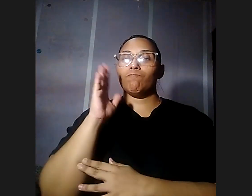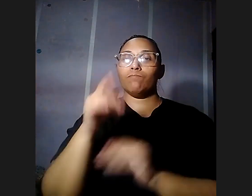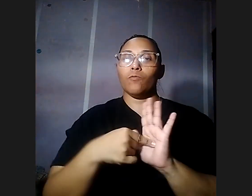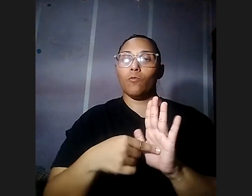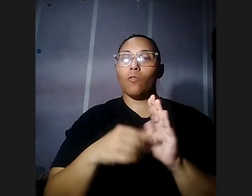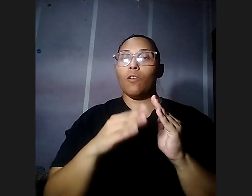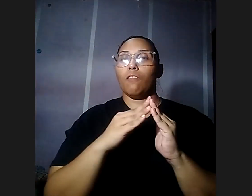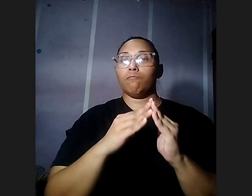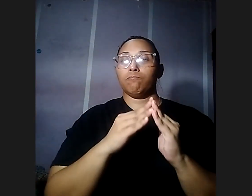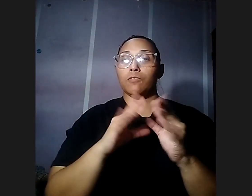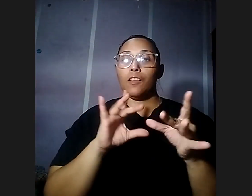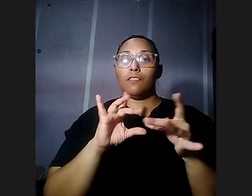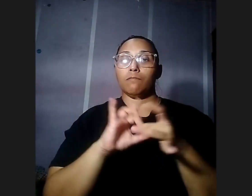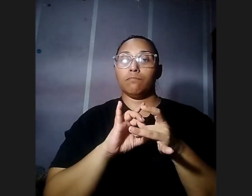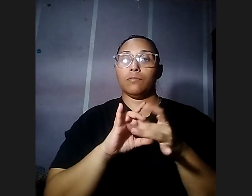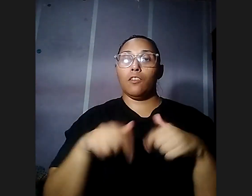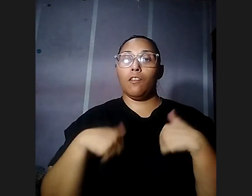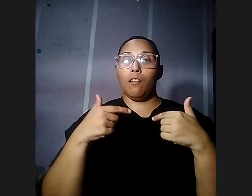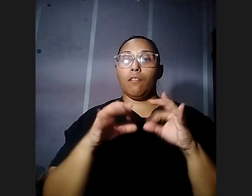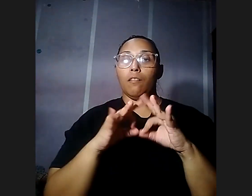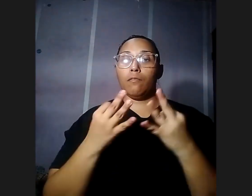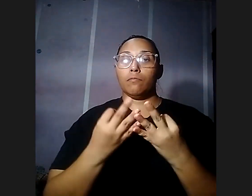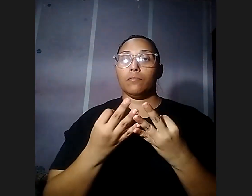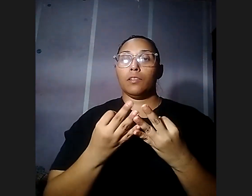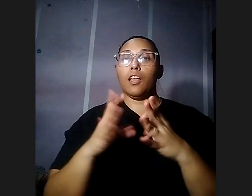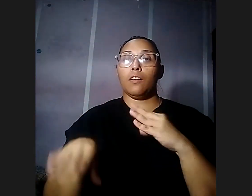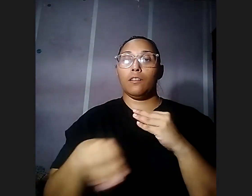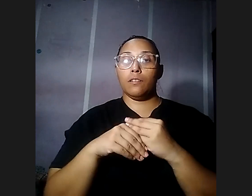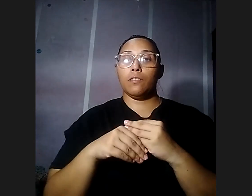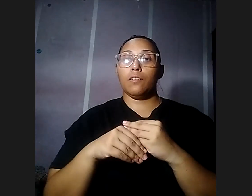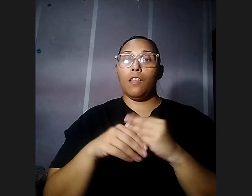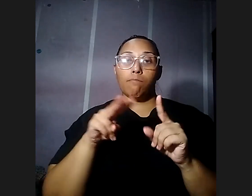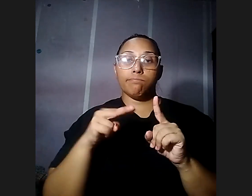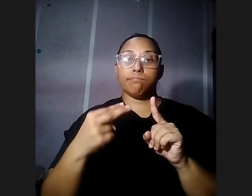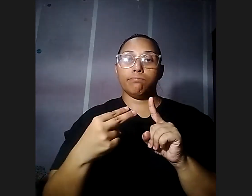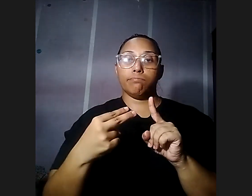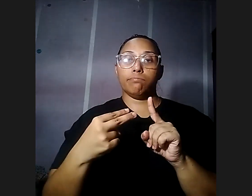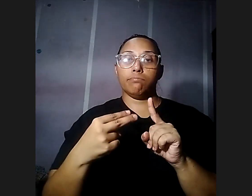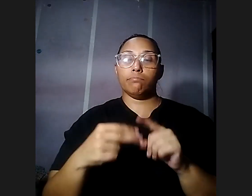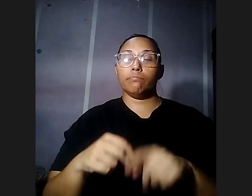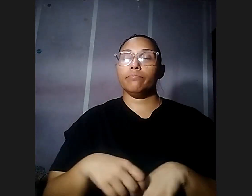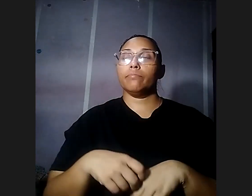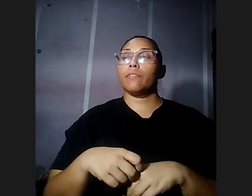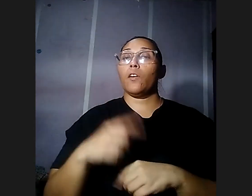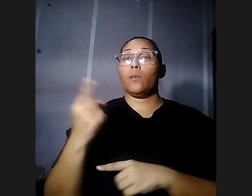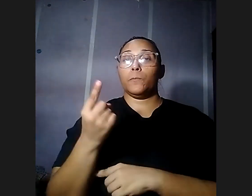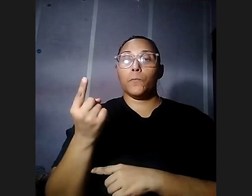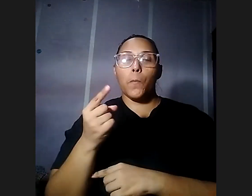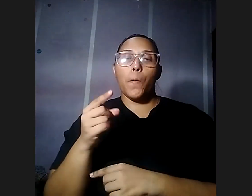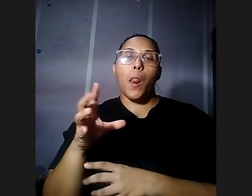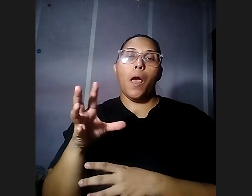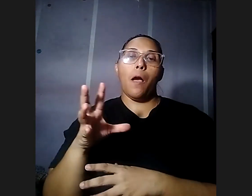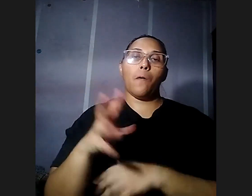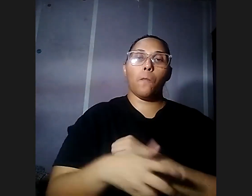todo el vínculo con la vida familiar le añade otra perspectiva aunque sea para el rescate de una parte de su